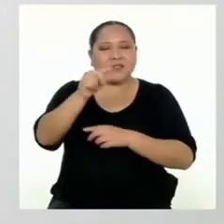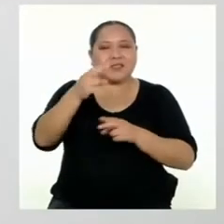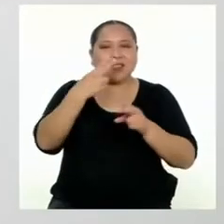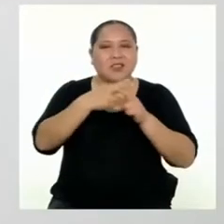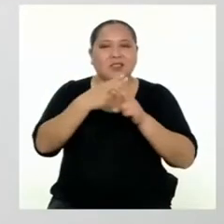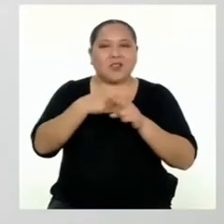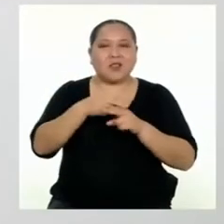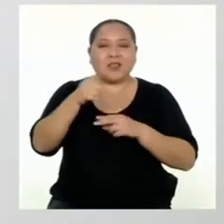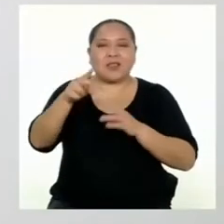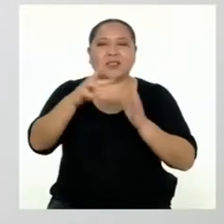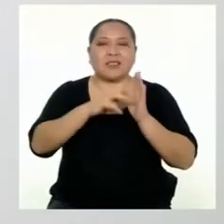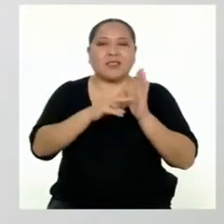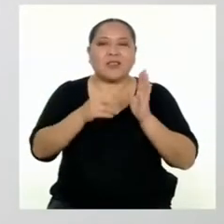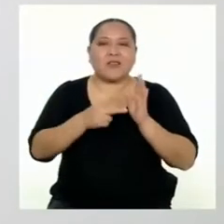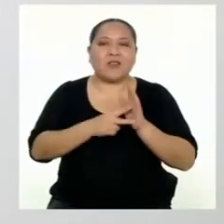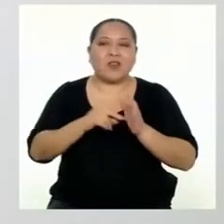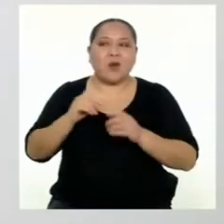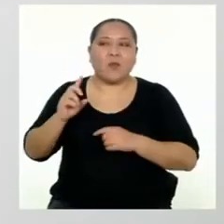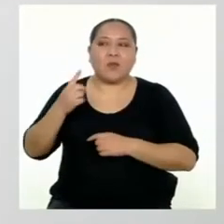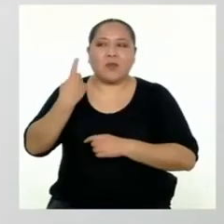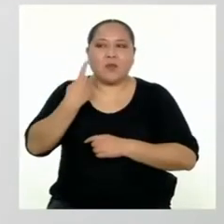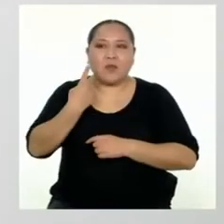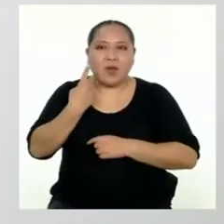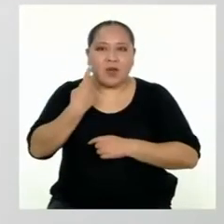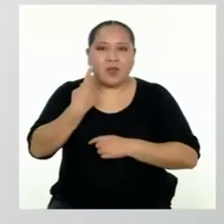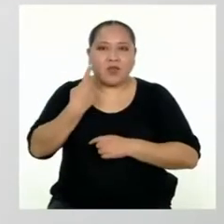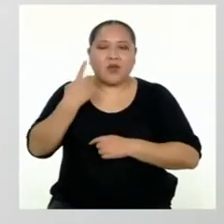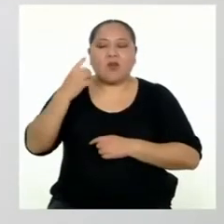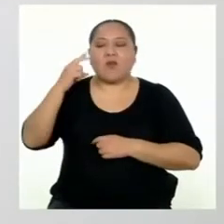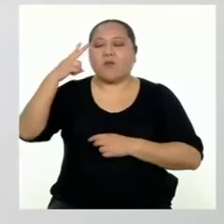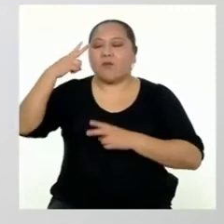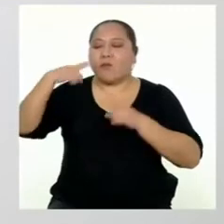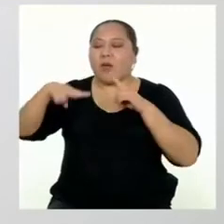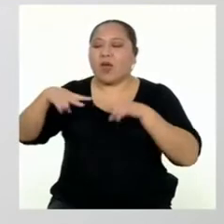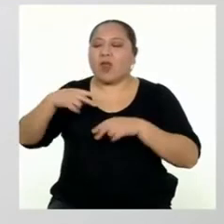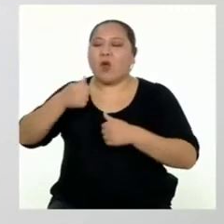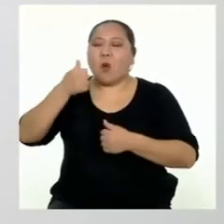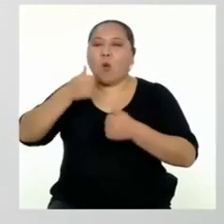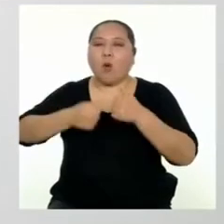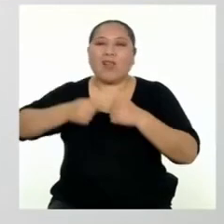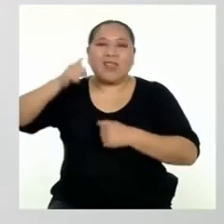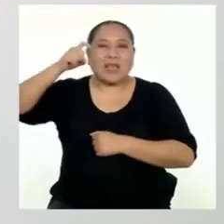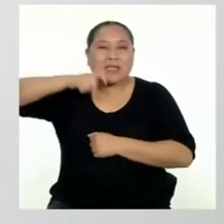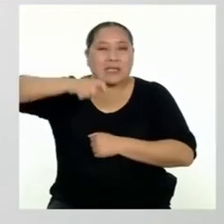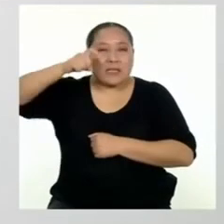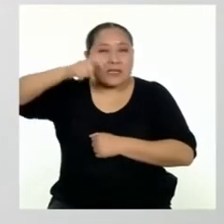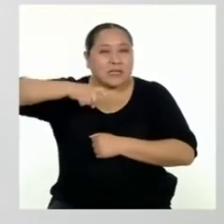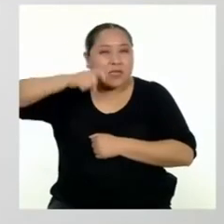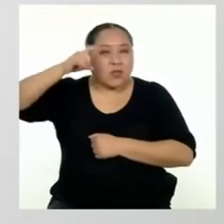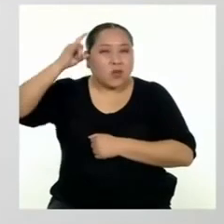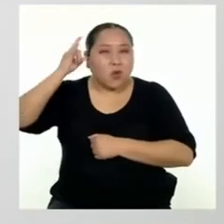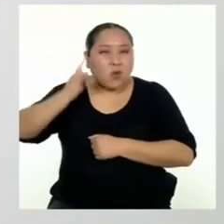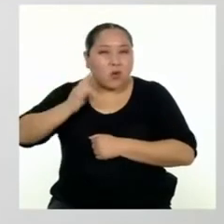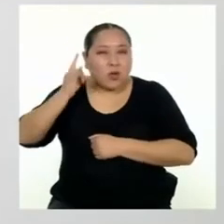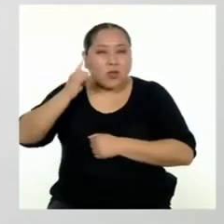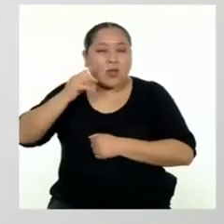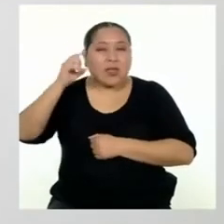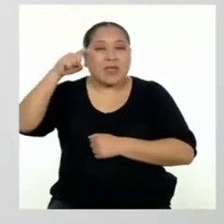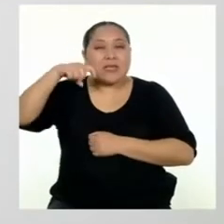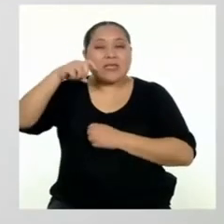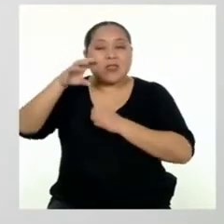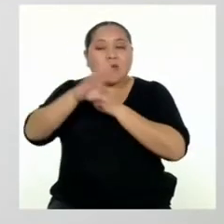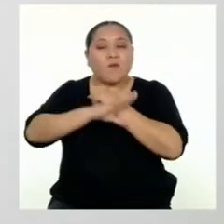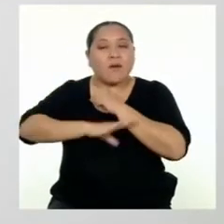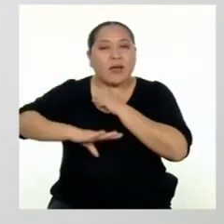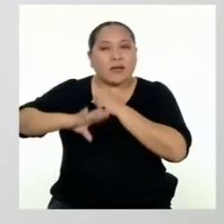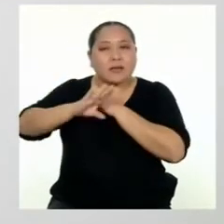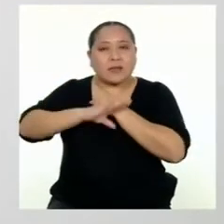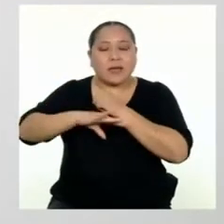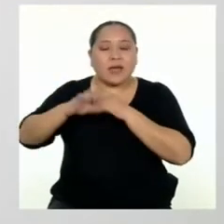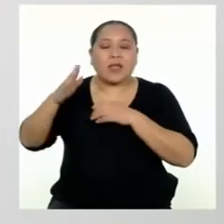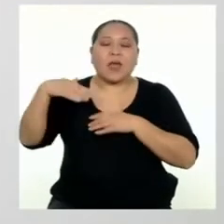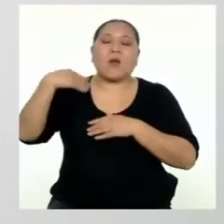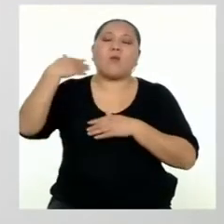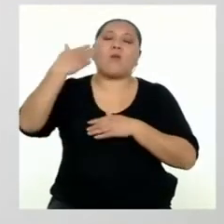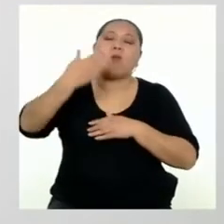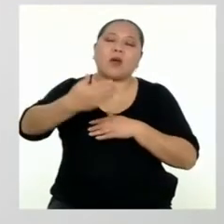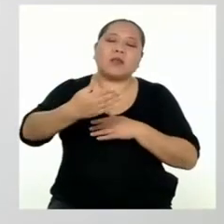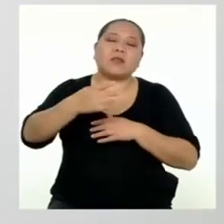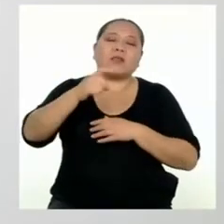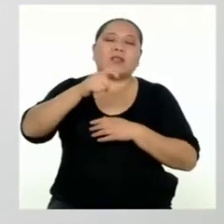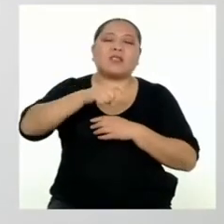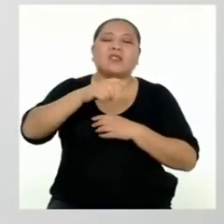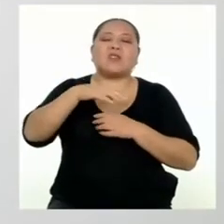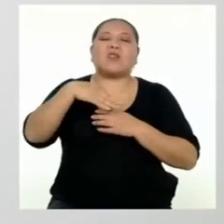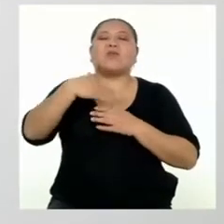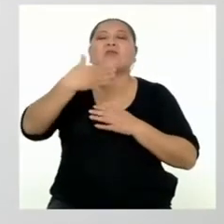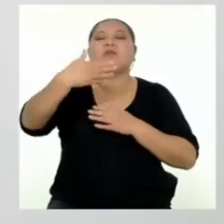Y significa que primero debemos satisfacer nuestras necesidades primarias y luego recién las